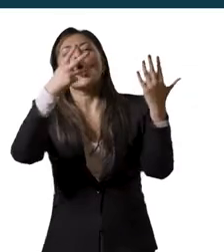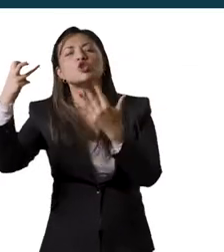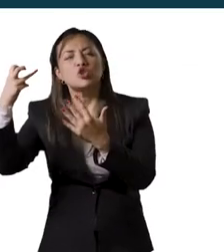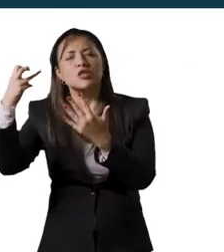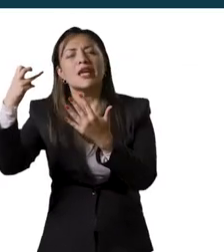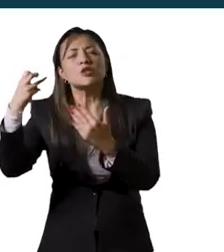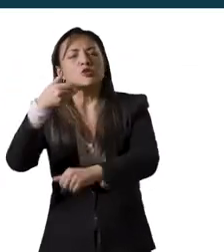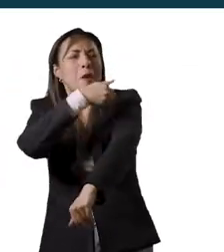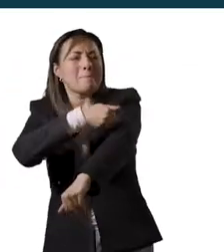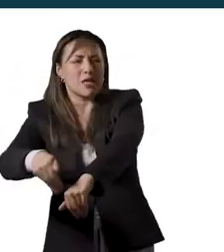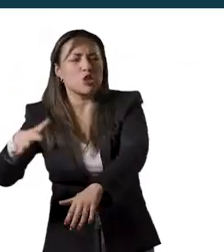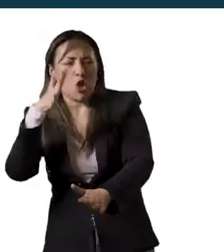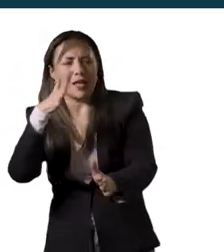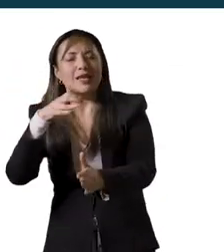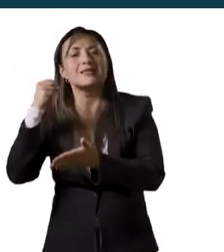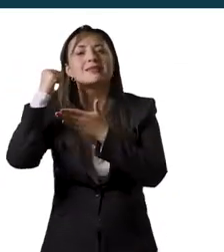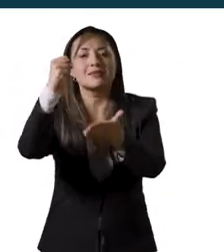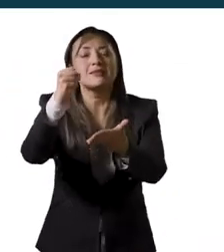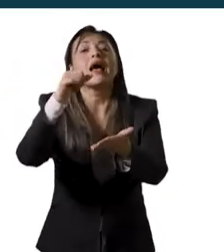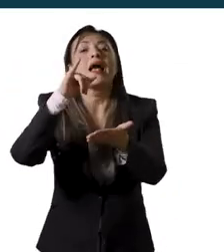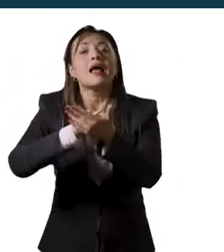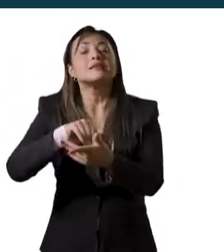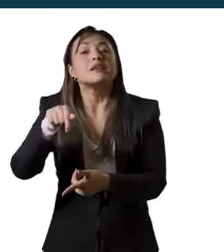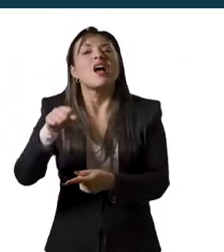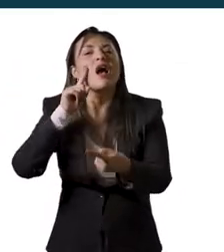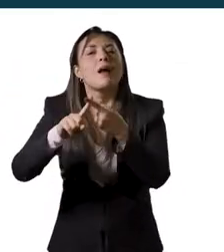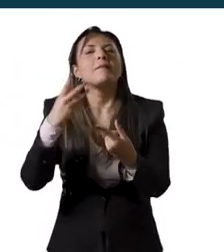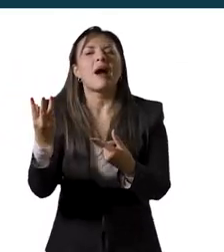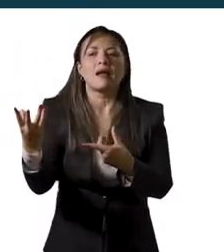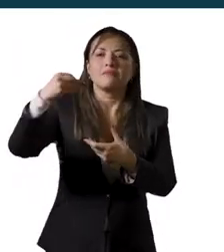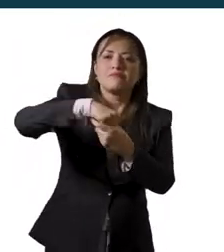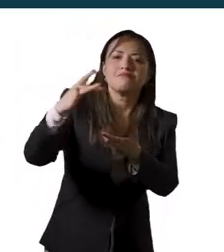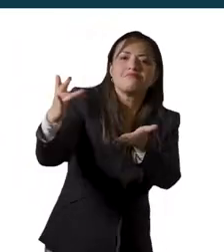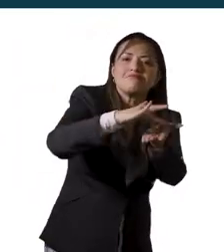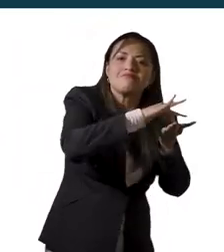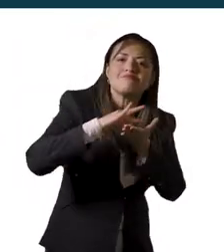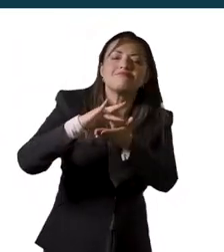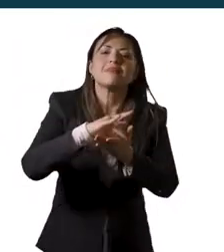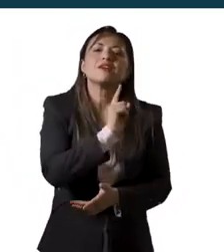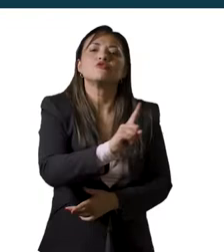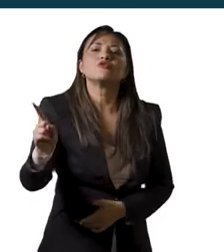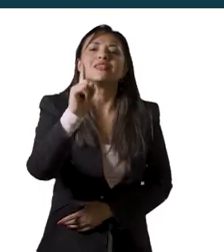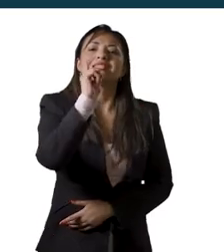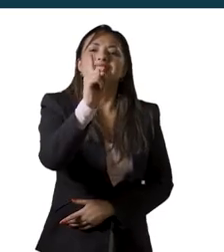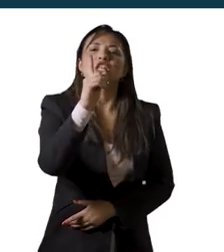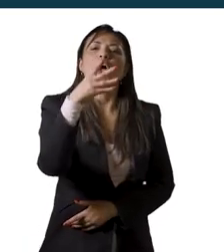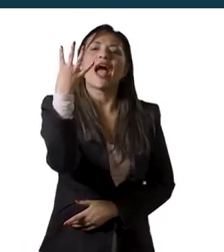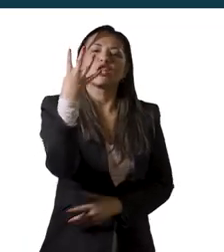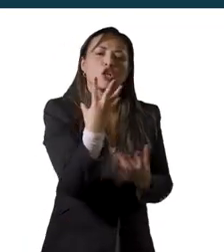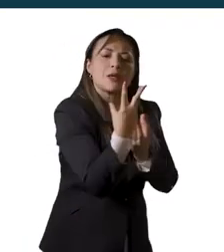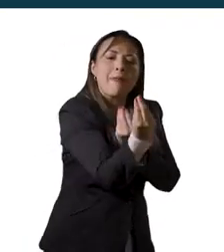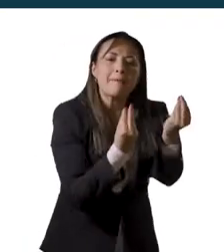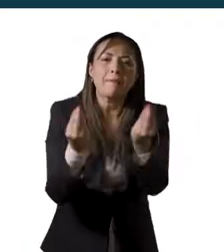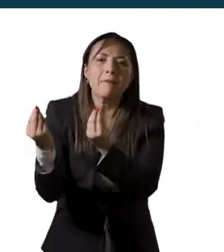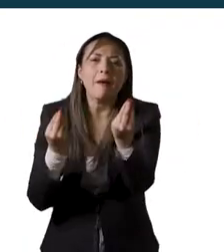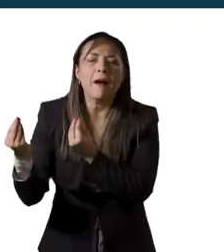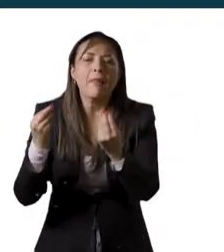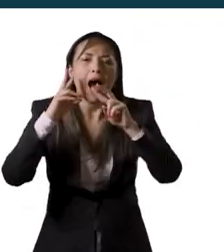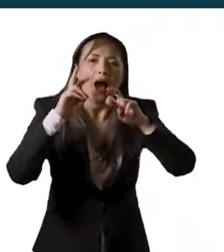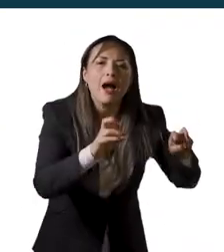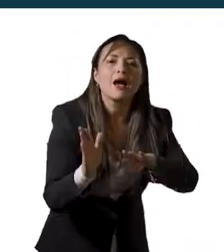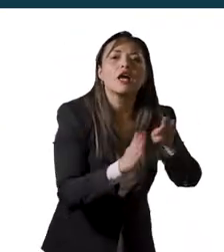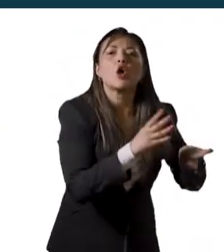,801,037,016 pesos, que involucran la participación de 114 grupos de